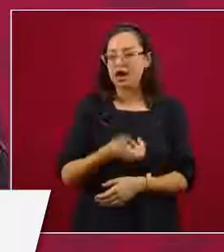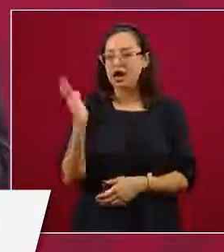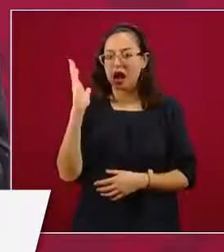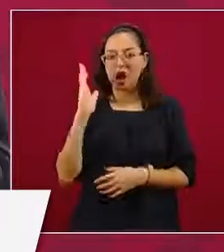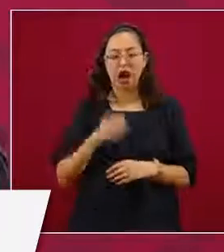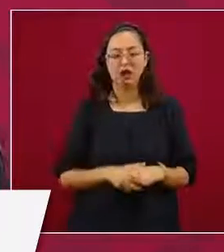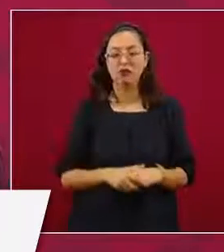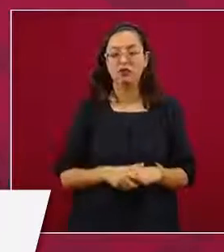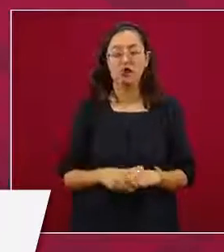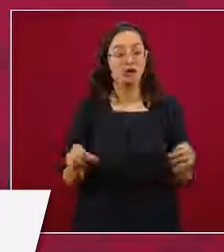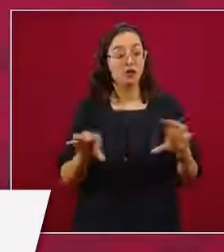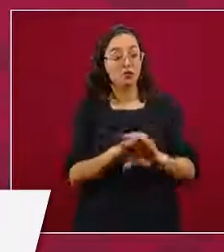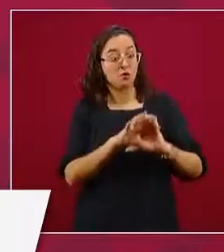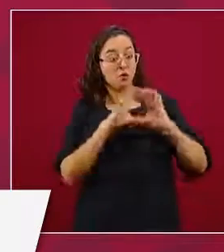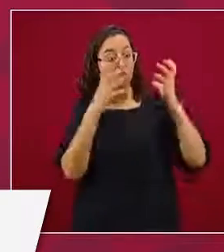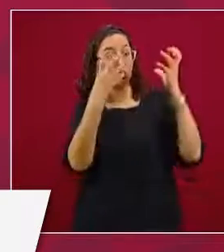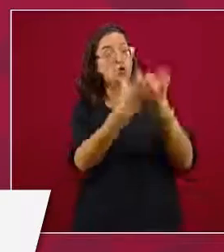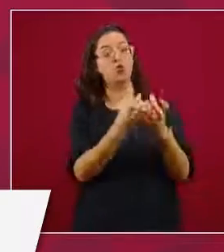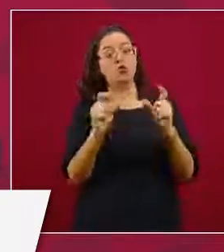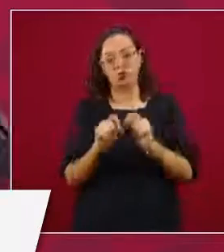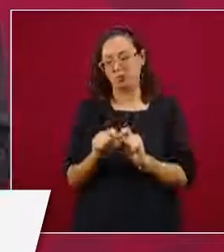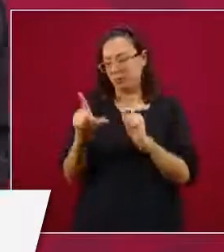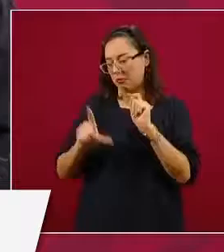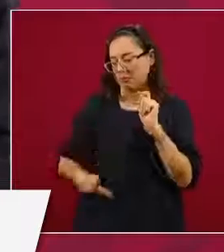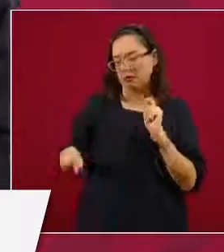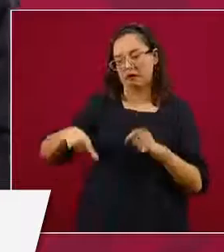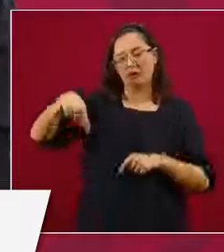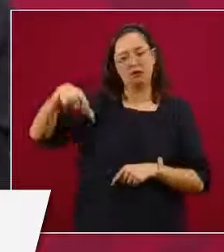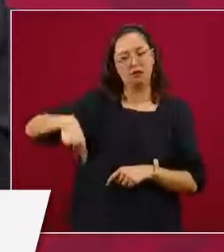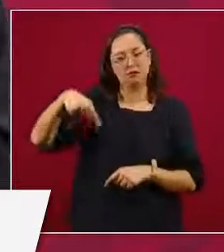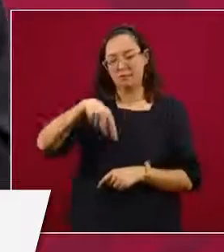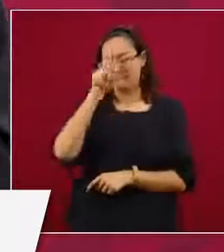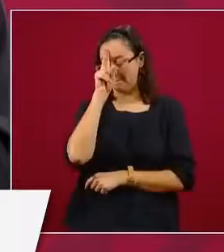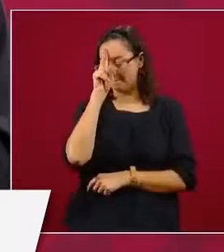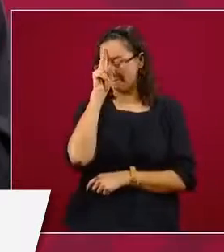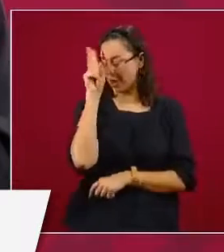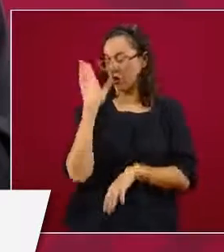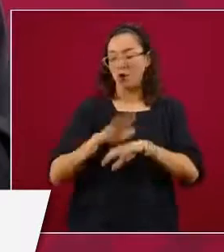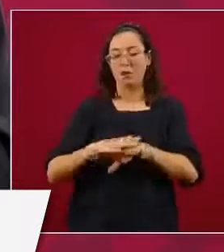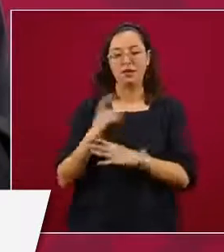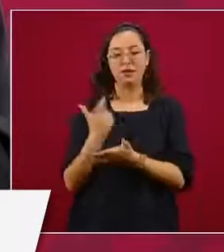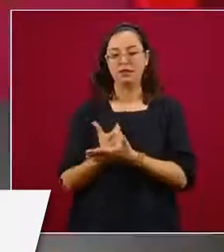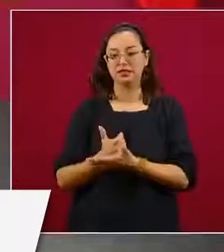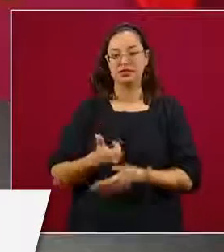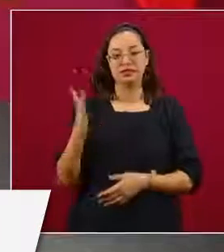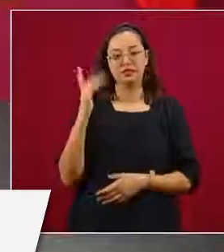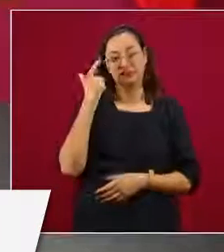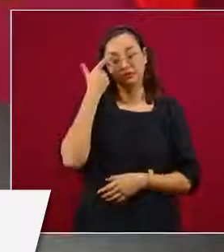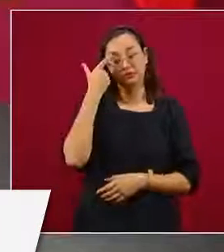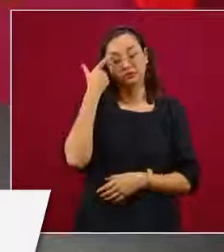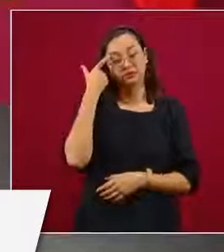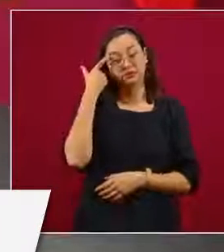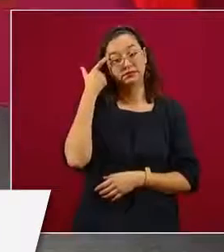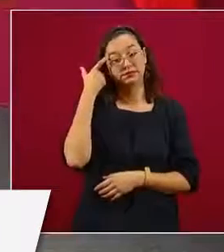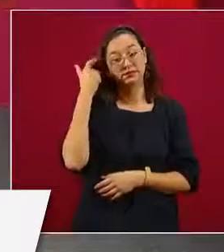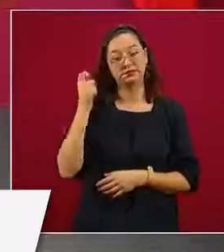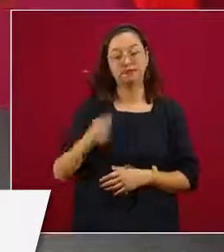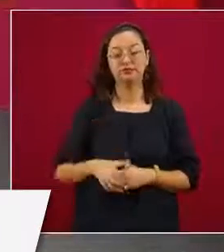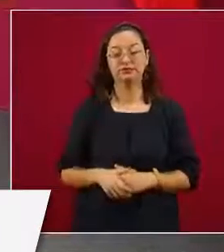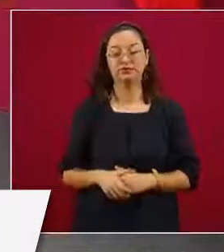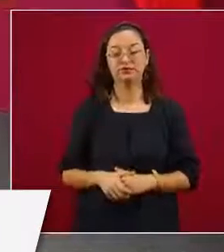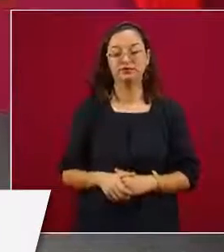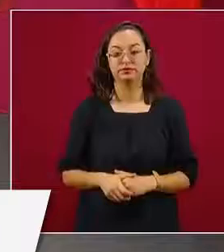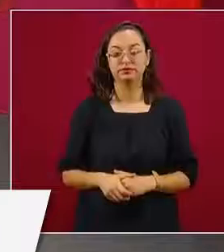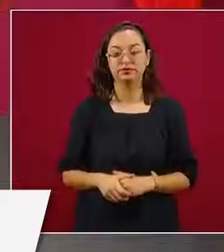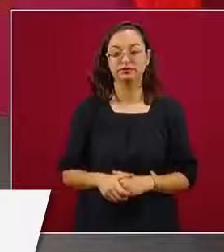que tenían los trabajadores que pagar más, es donde se pagaba más